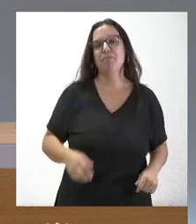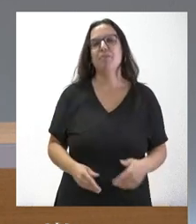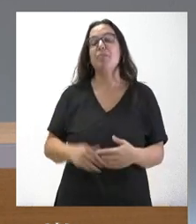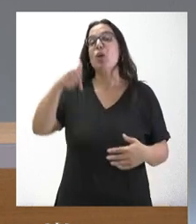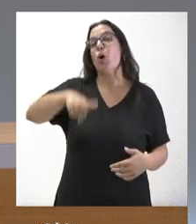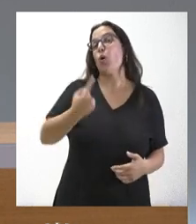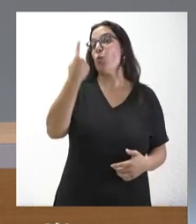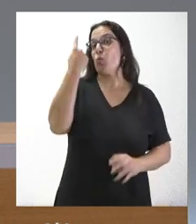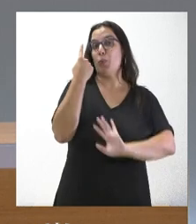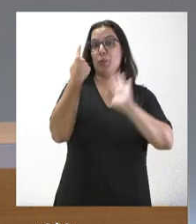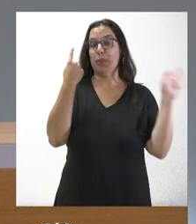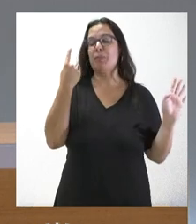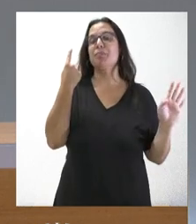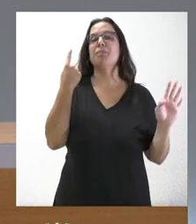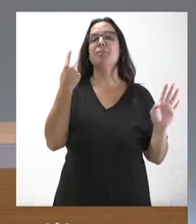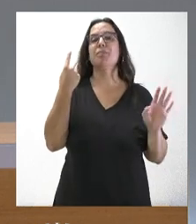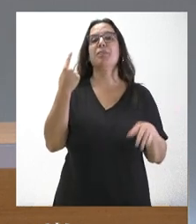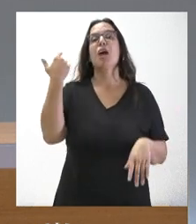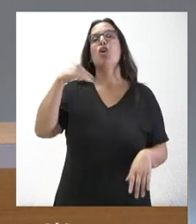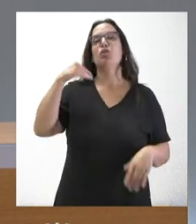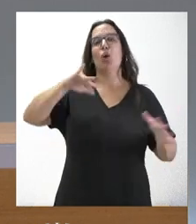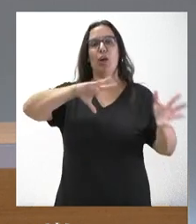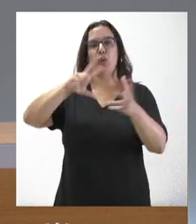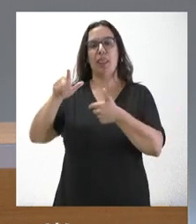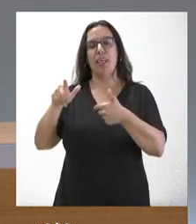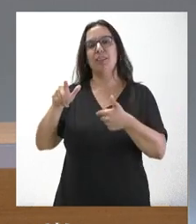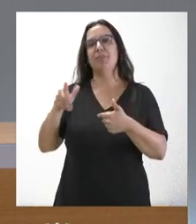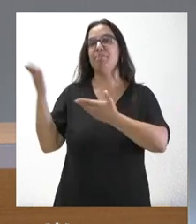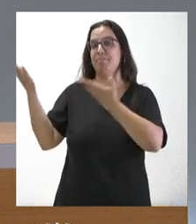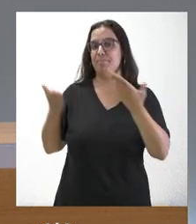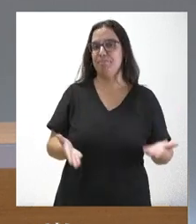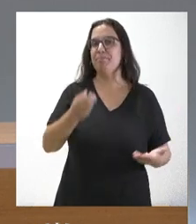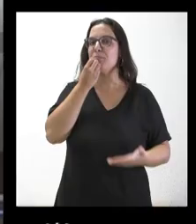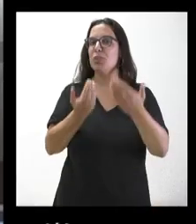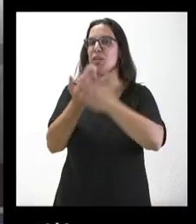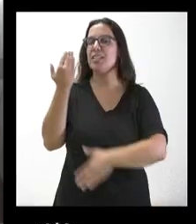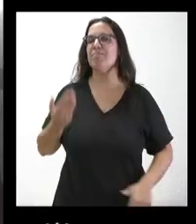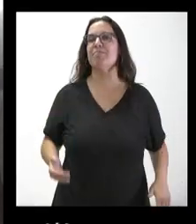Hoy solo habrá en ese turno una intervención, que es la de Soria Noticias. Pedro Lafuente, buenos días.